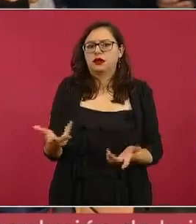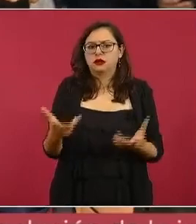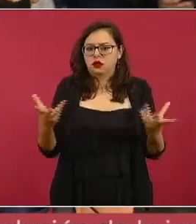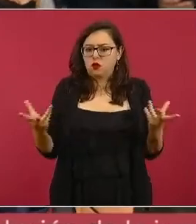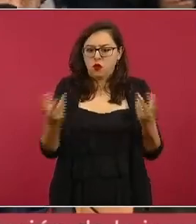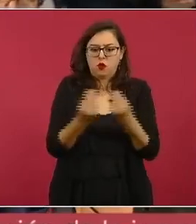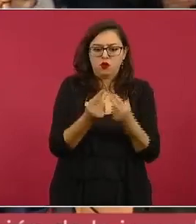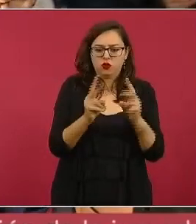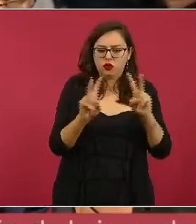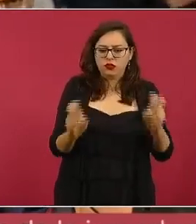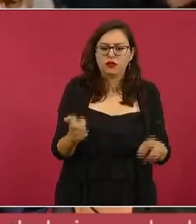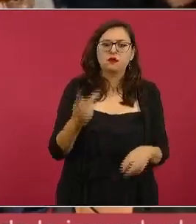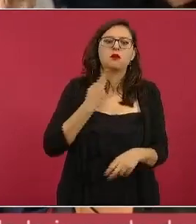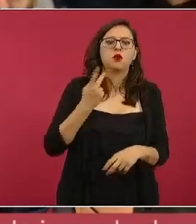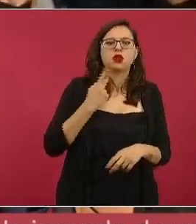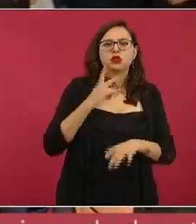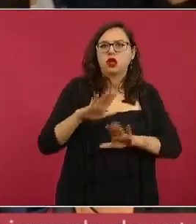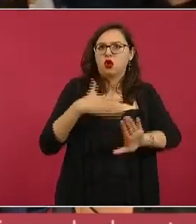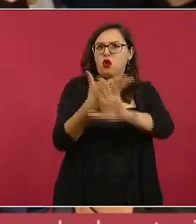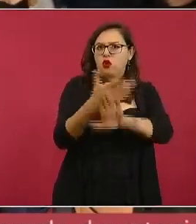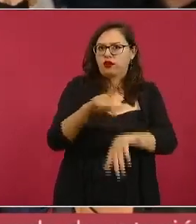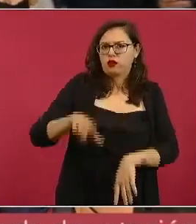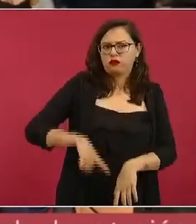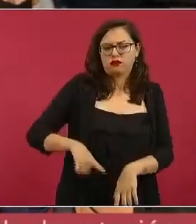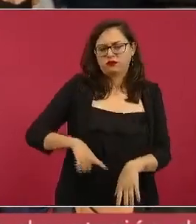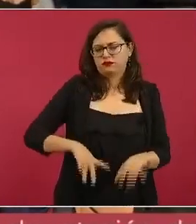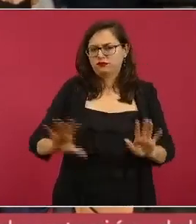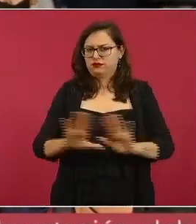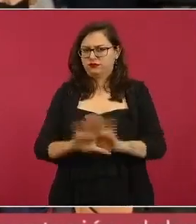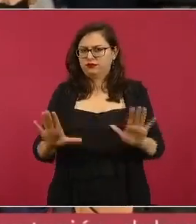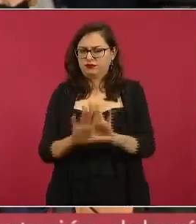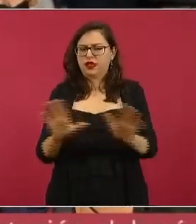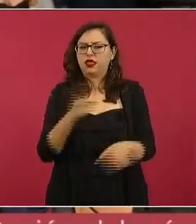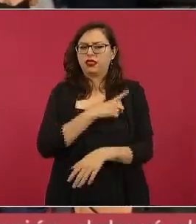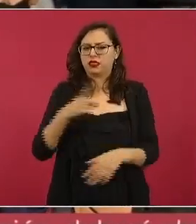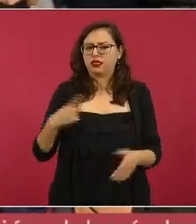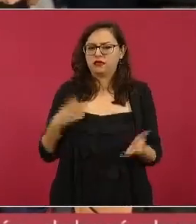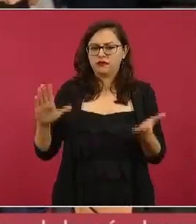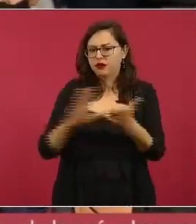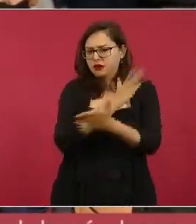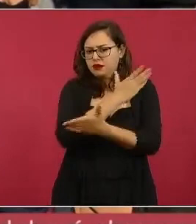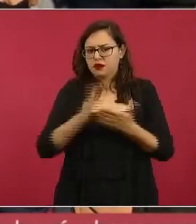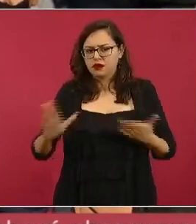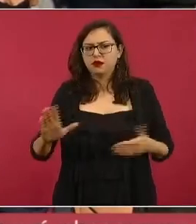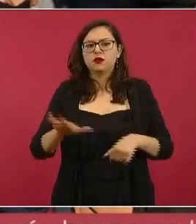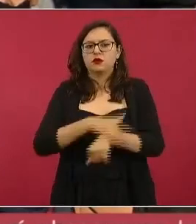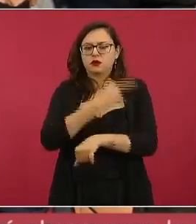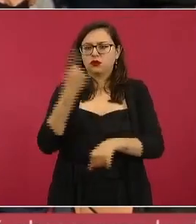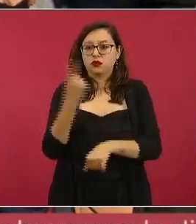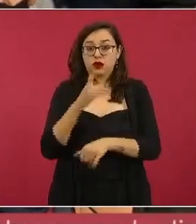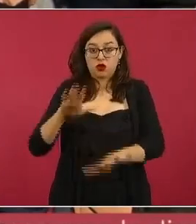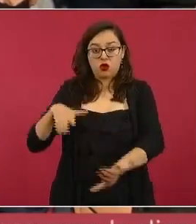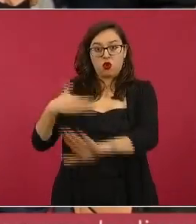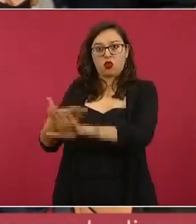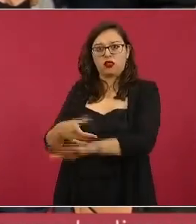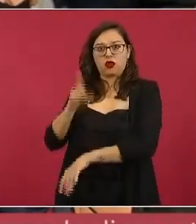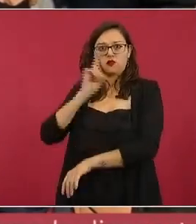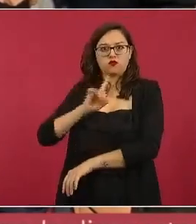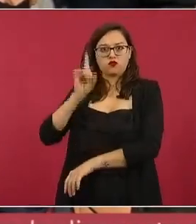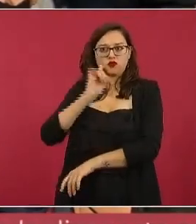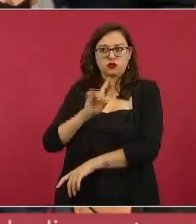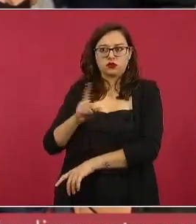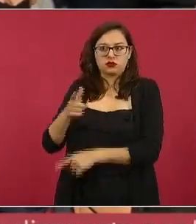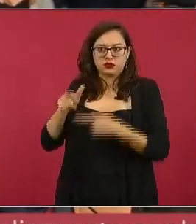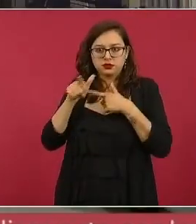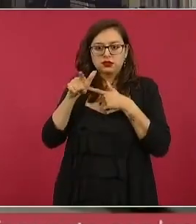conjugue con el tema de si hay oposición o no para evitar precisamente también que siga habiendo este este tipo de expresiones de agresión en contra de las